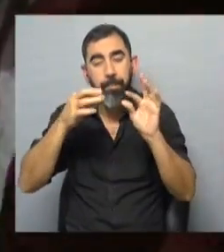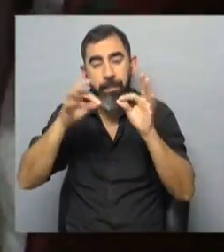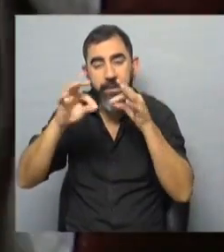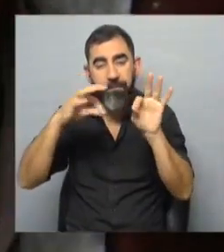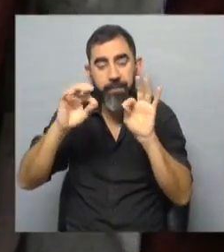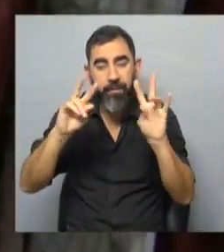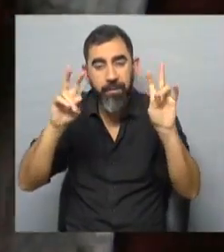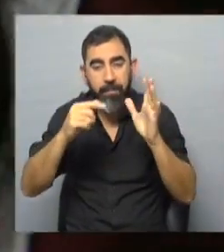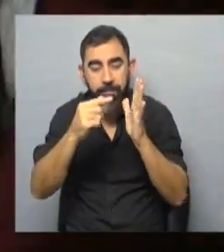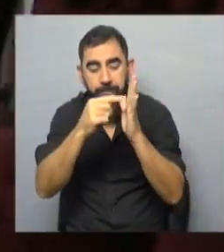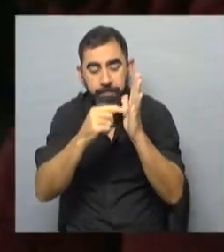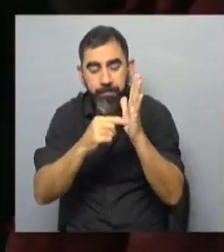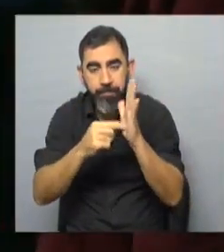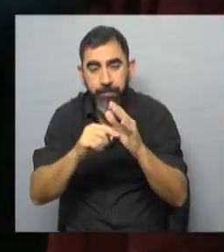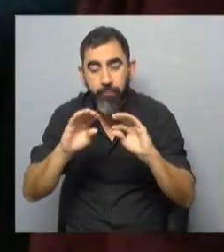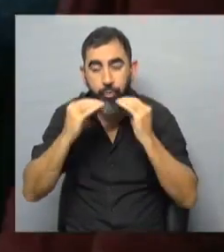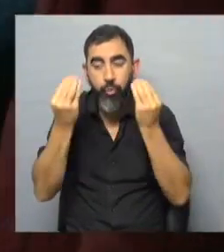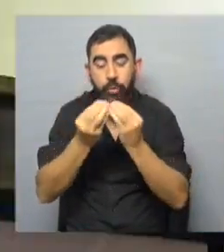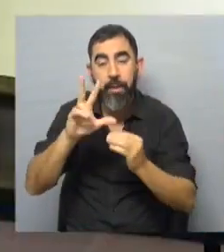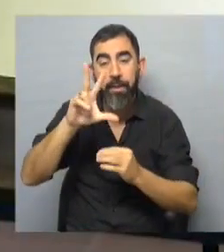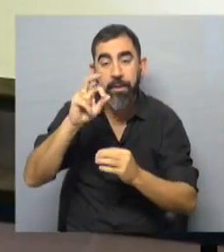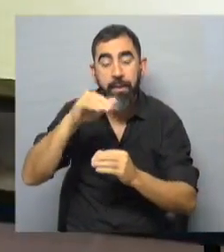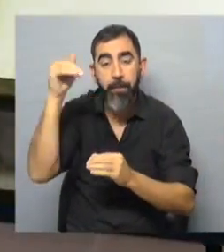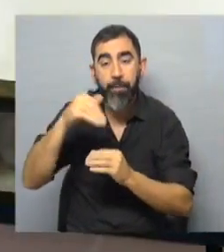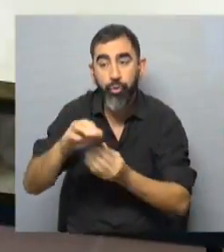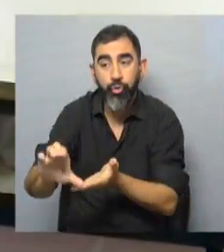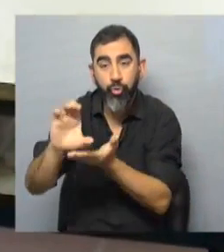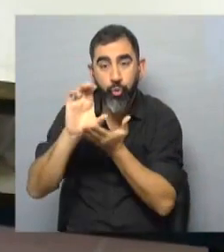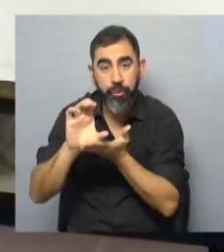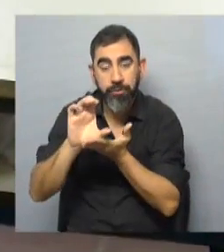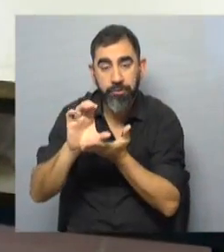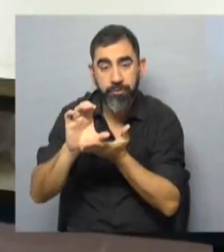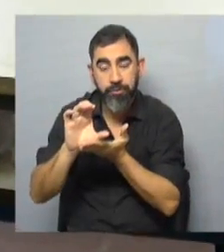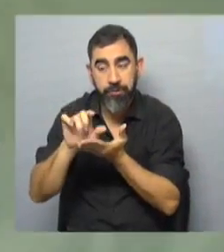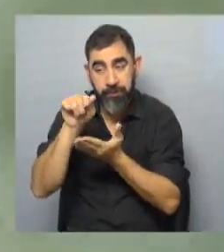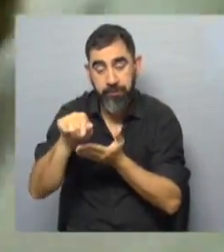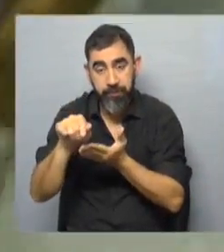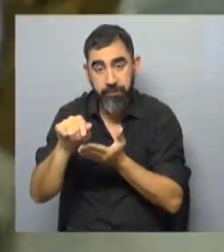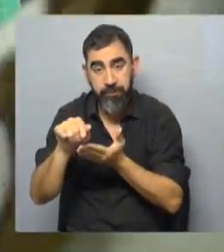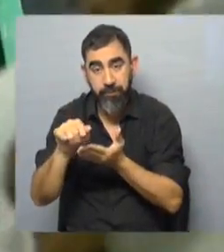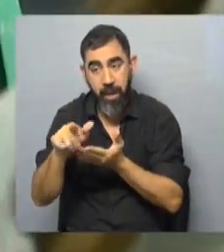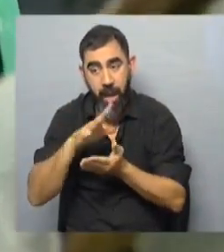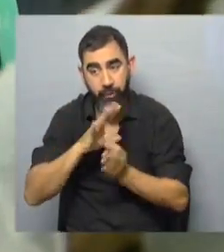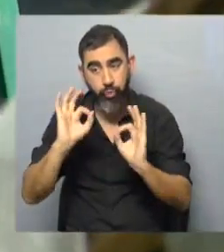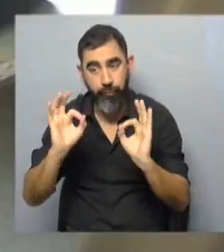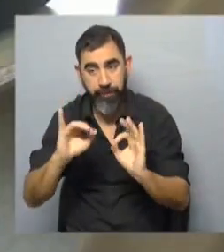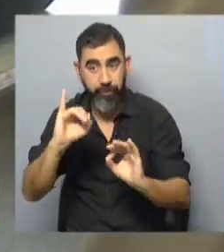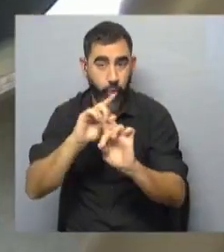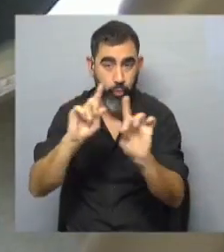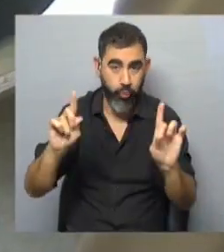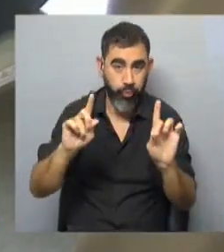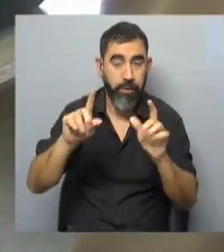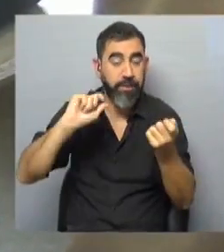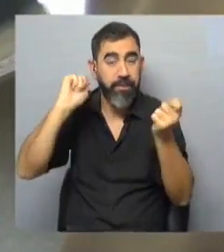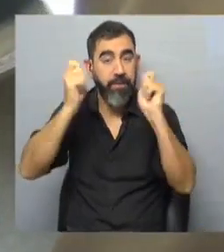para ver si con los 30 que se dan, como tú dices, alcanza. La